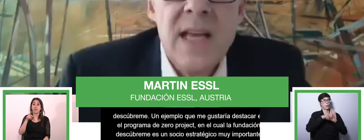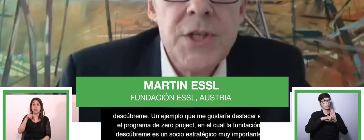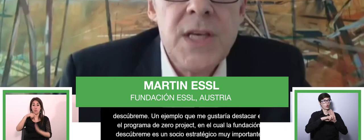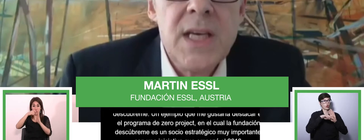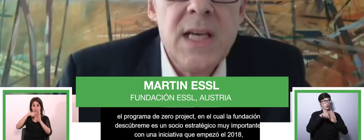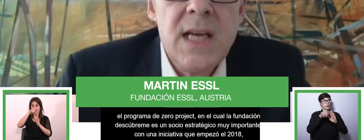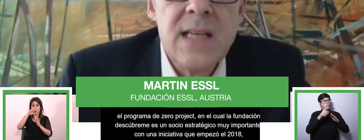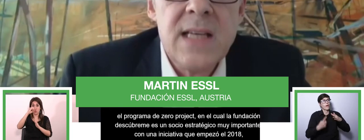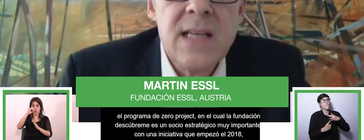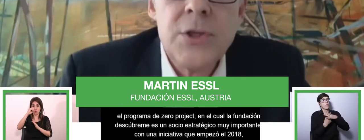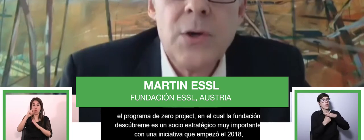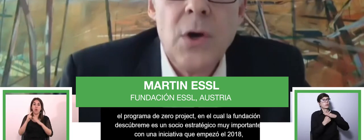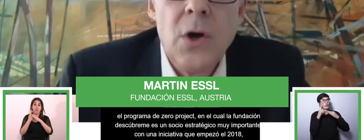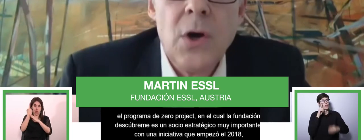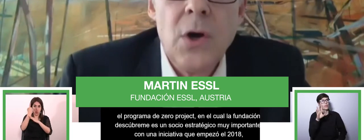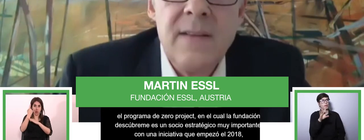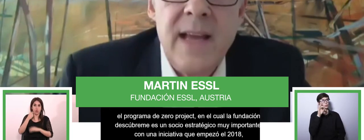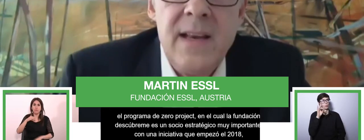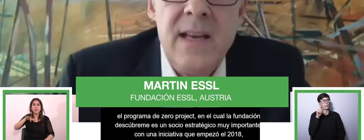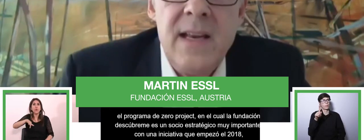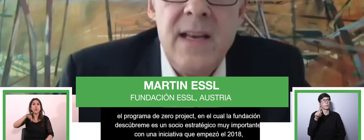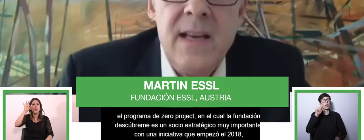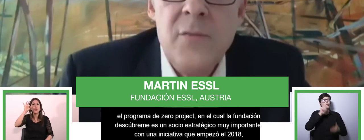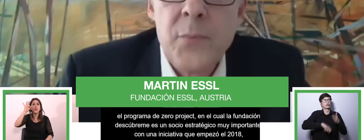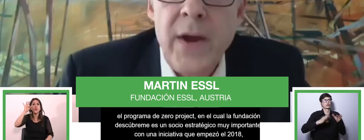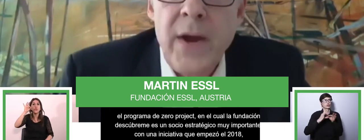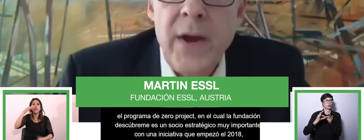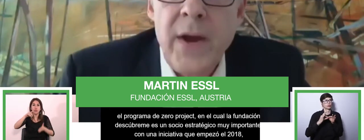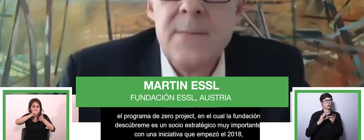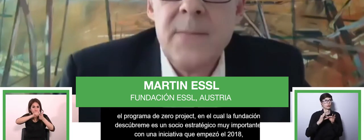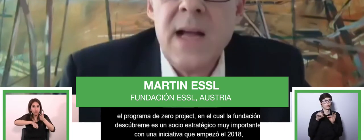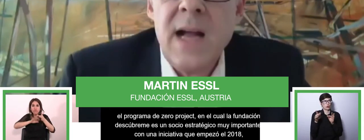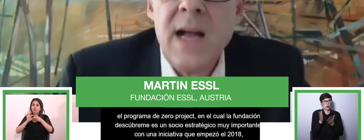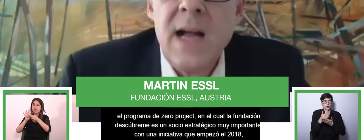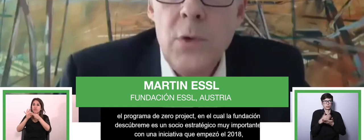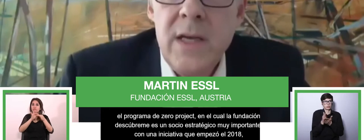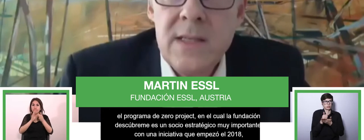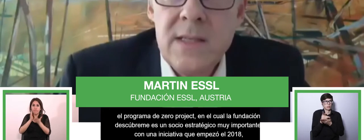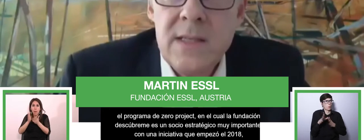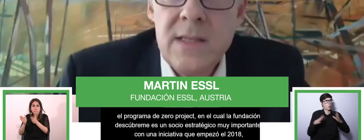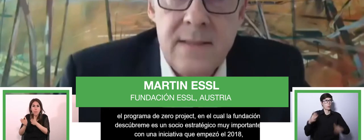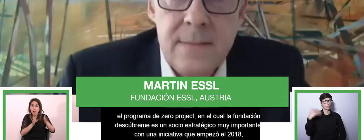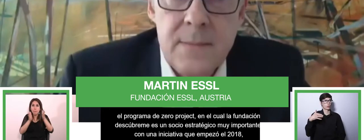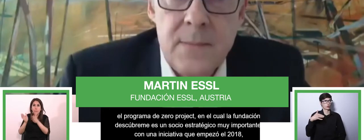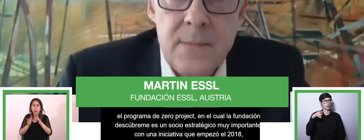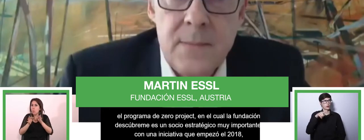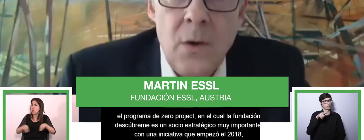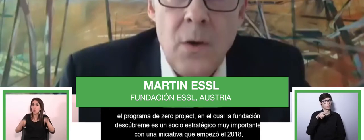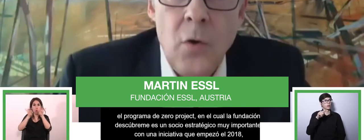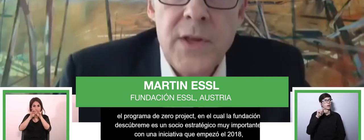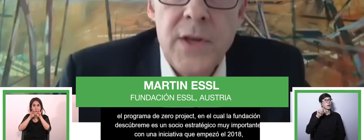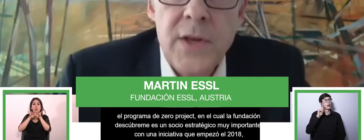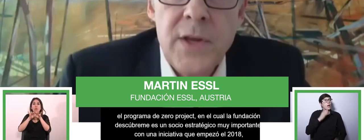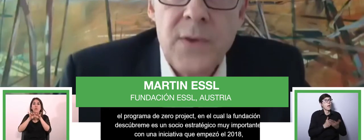emprendedores sociales. Cada año se realiza una selección de 10 prácticas innovativas